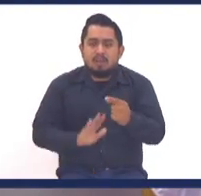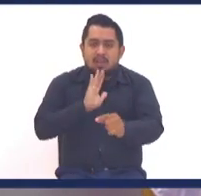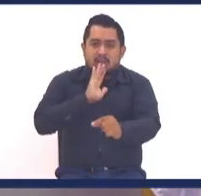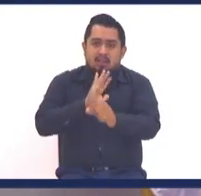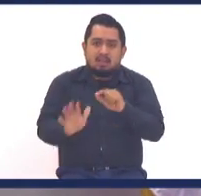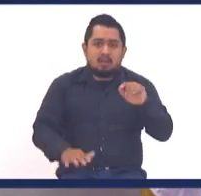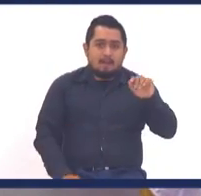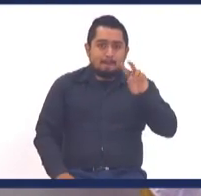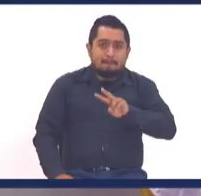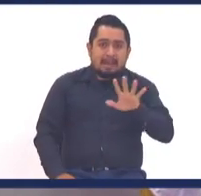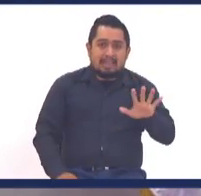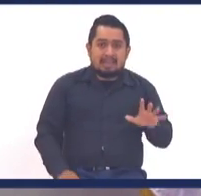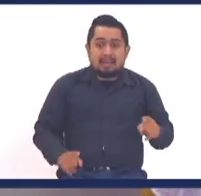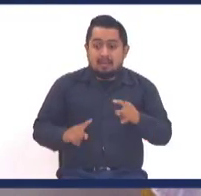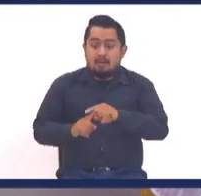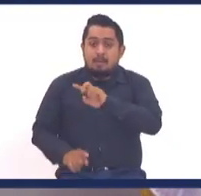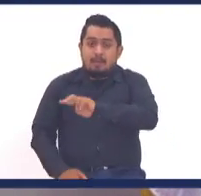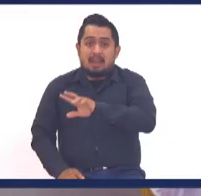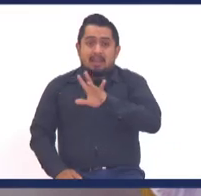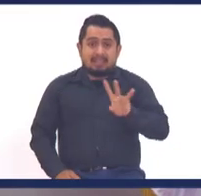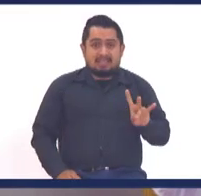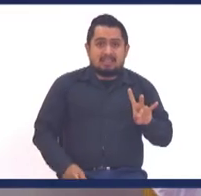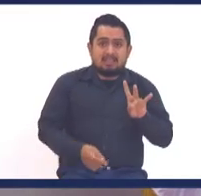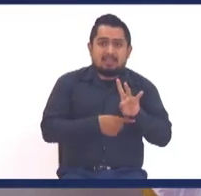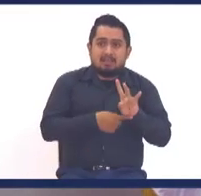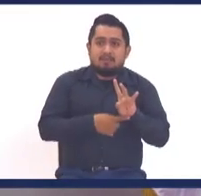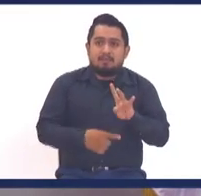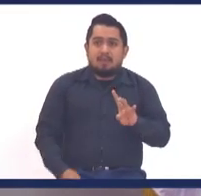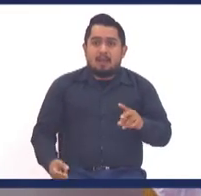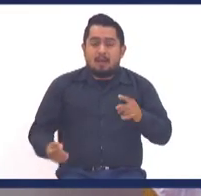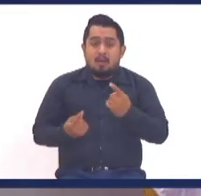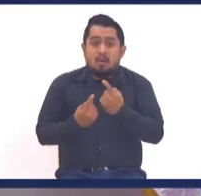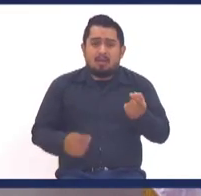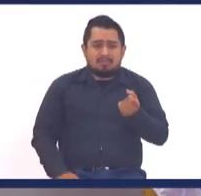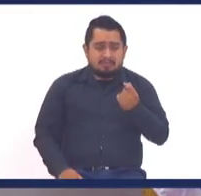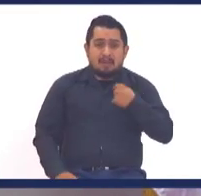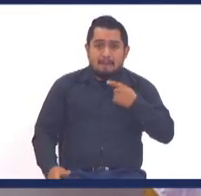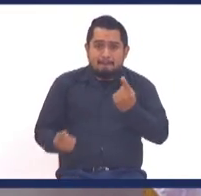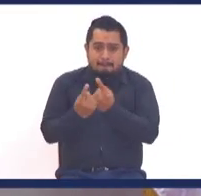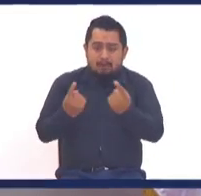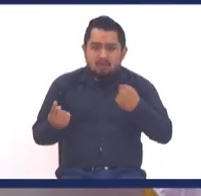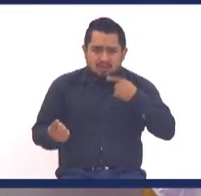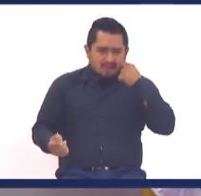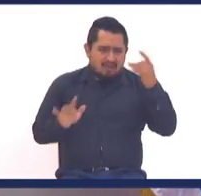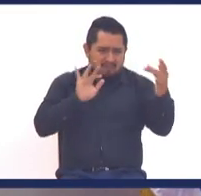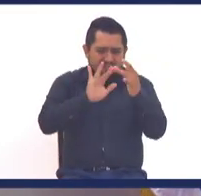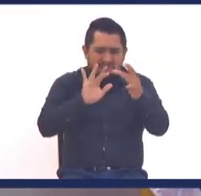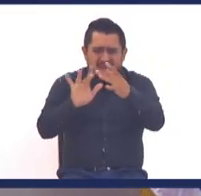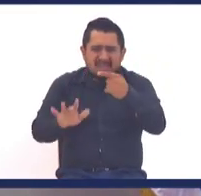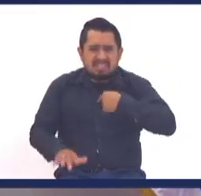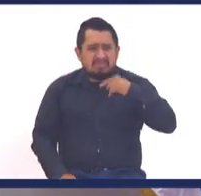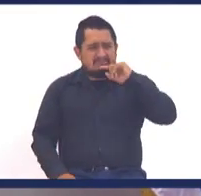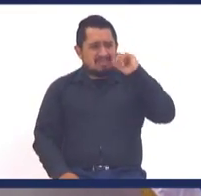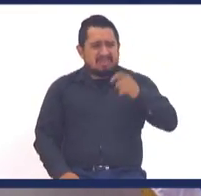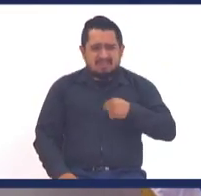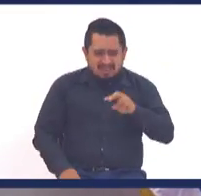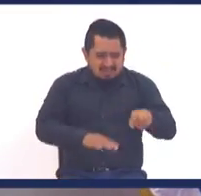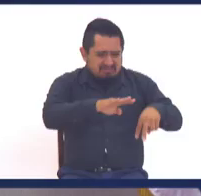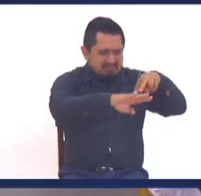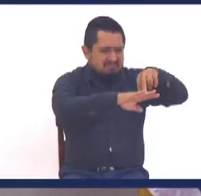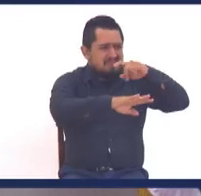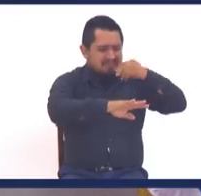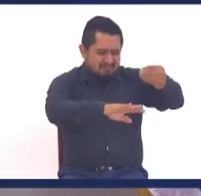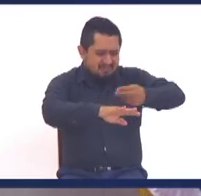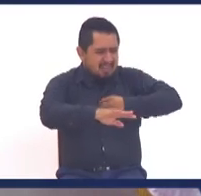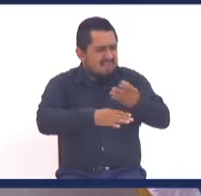versículos del 25 al 27. Personas tendremos en sintonía el día de hoy que nos dicen ¿Y a mí de qué me sirve la resurrección?